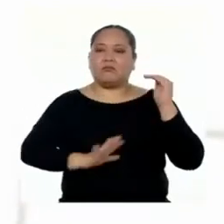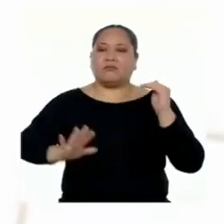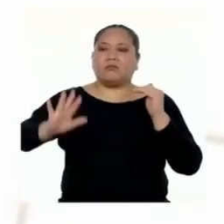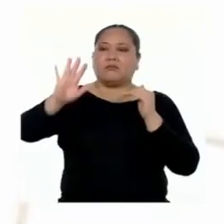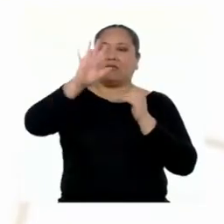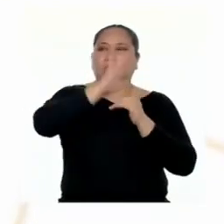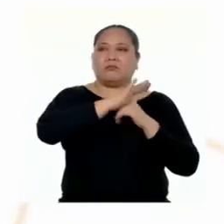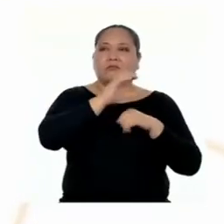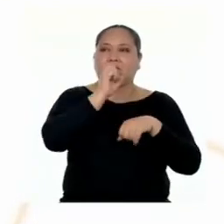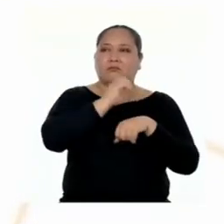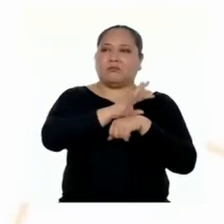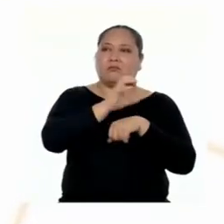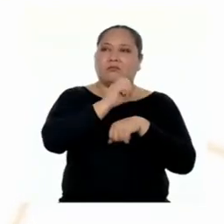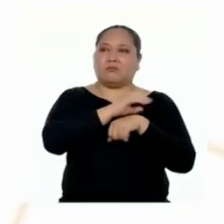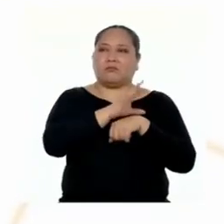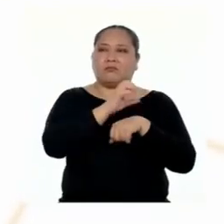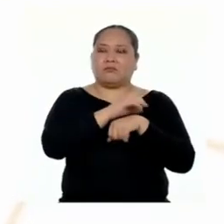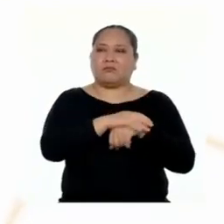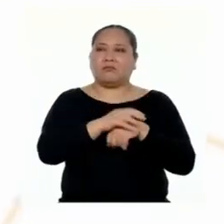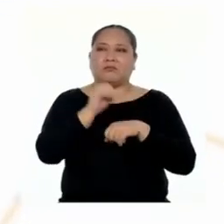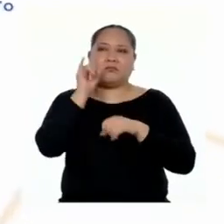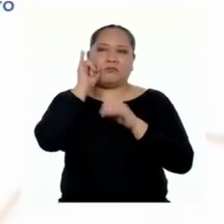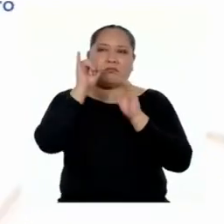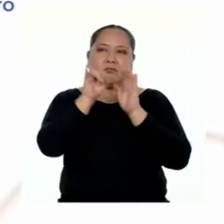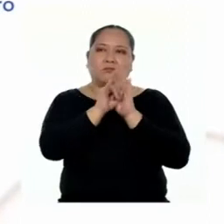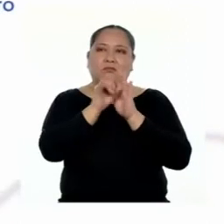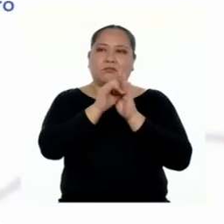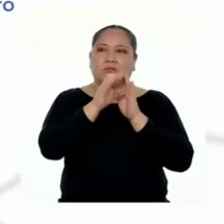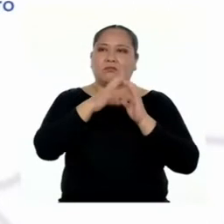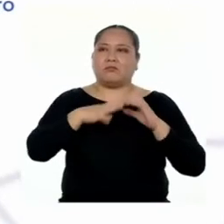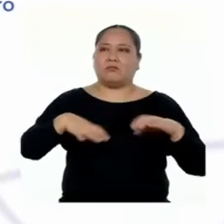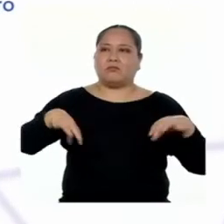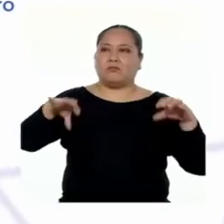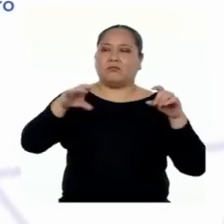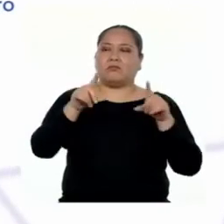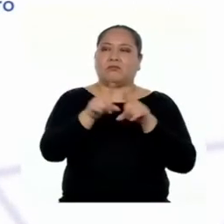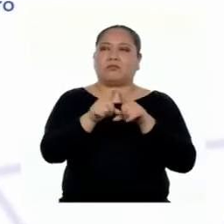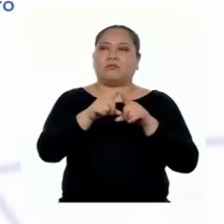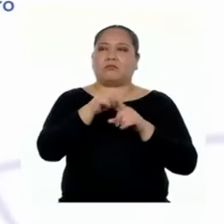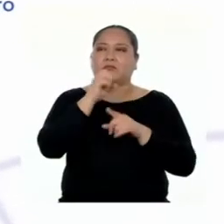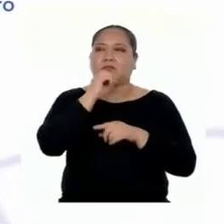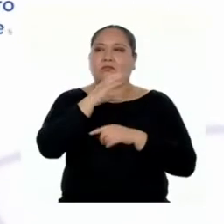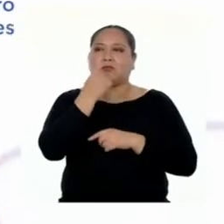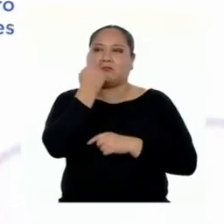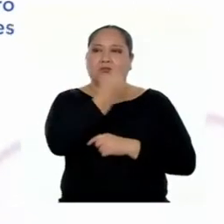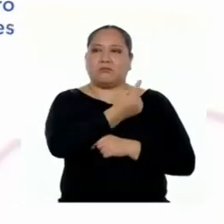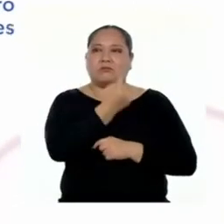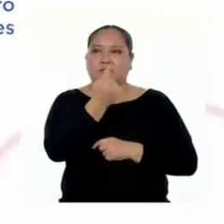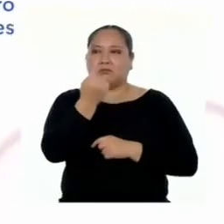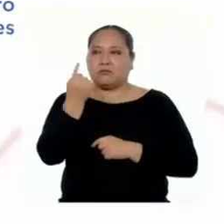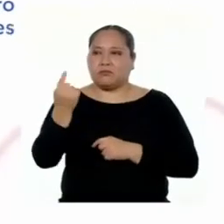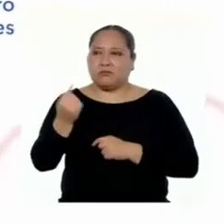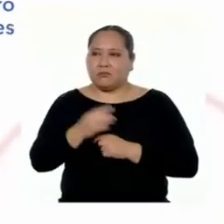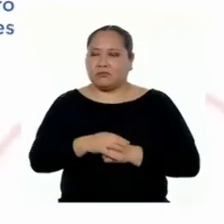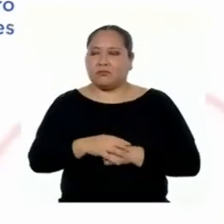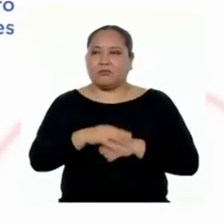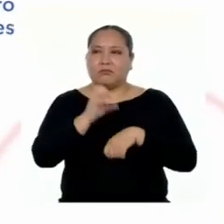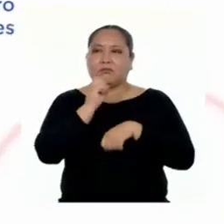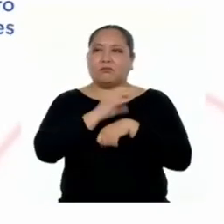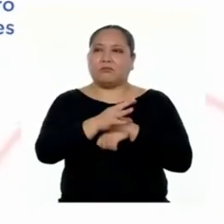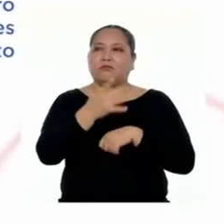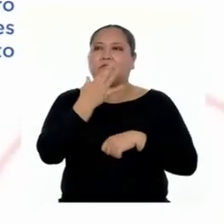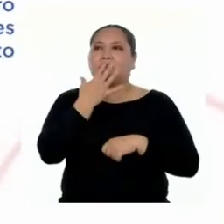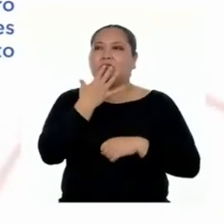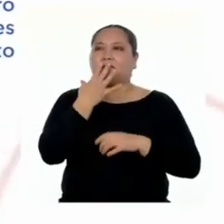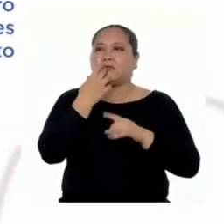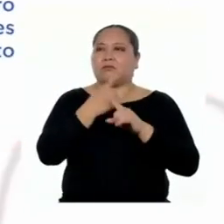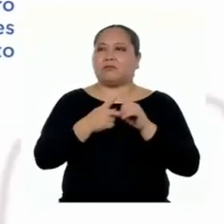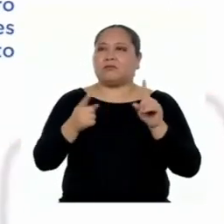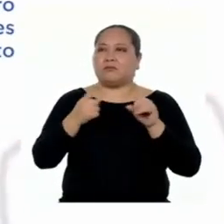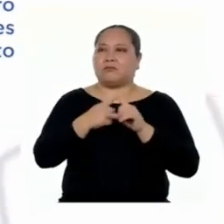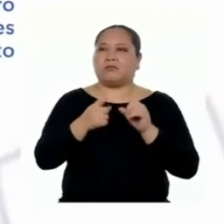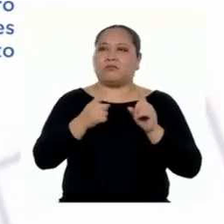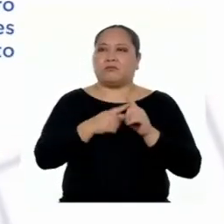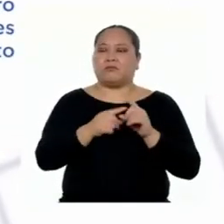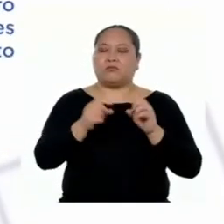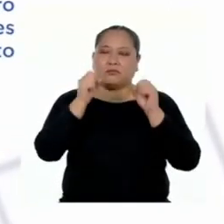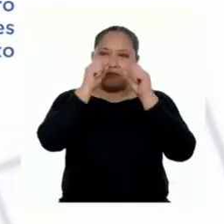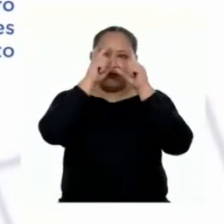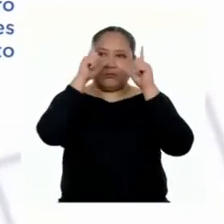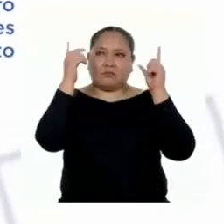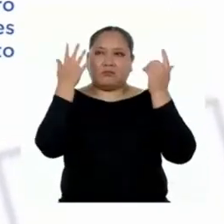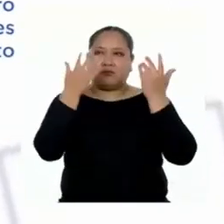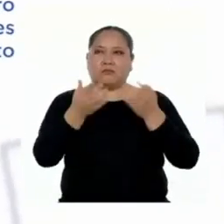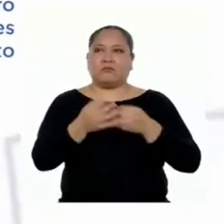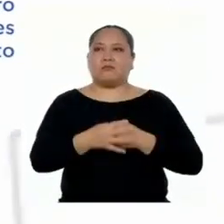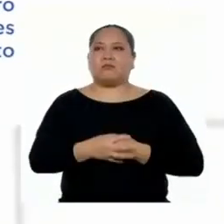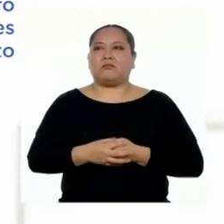estarían las recomendaciones acompañadas de imágenes. También dije que cada una de las recomendaciones tendrían colores diferentes para que sean